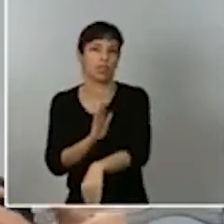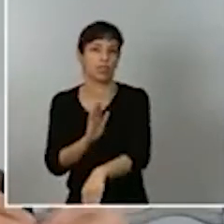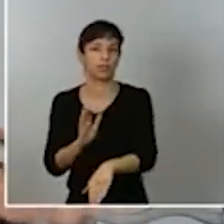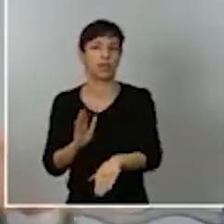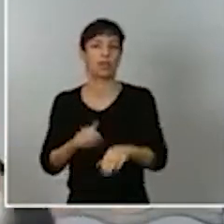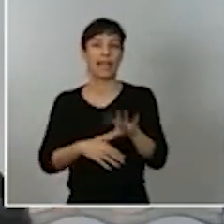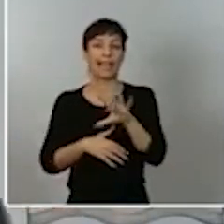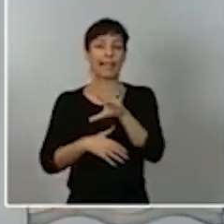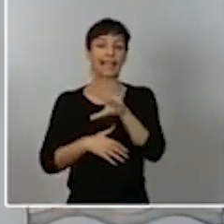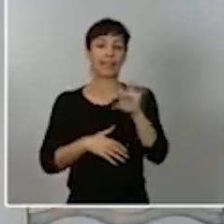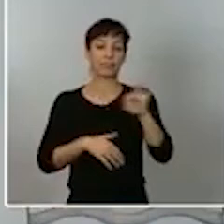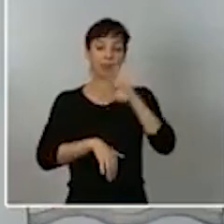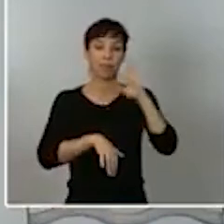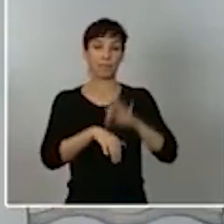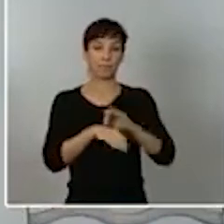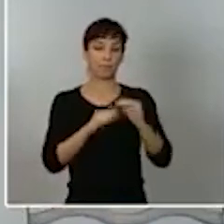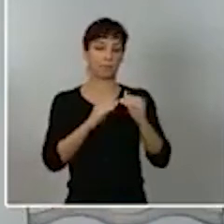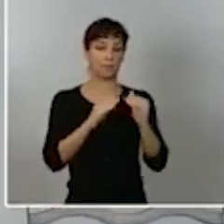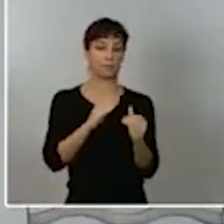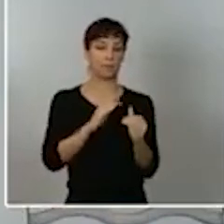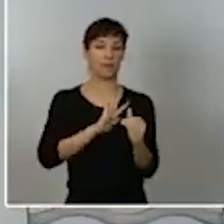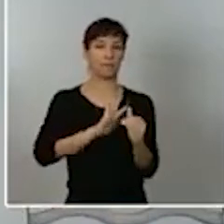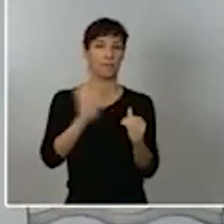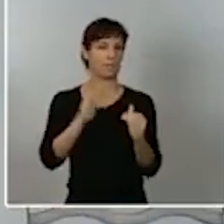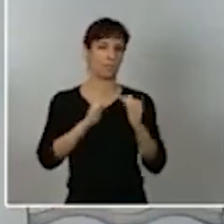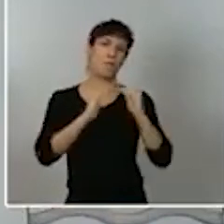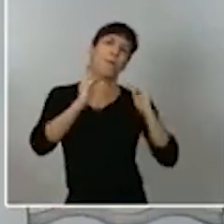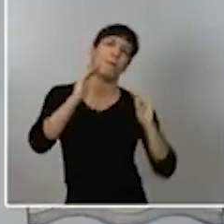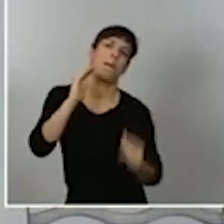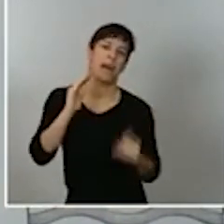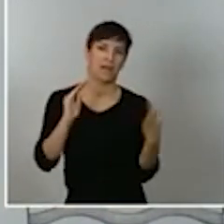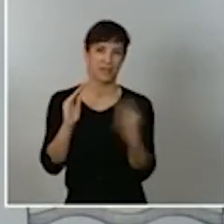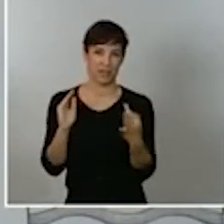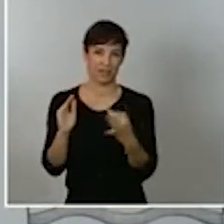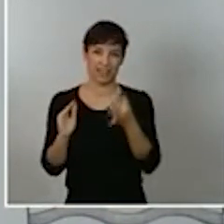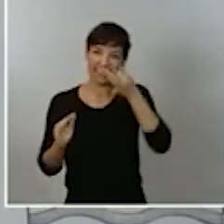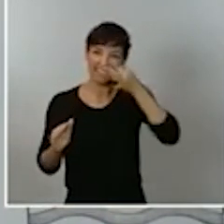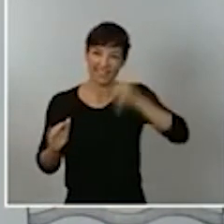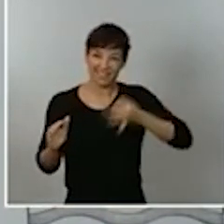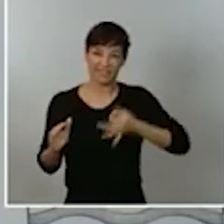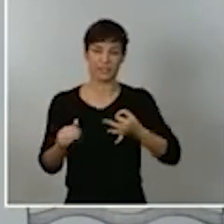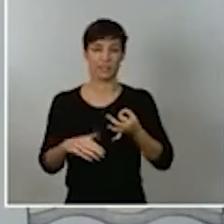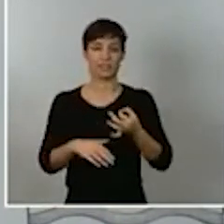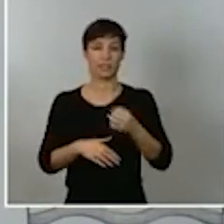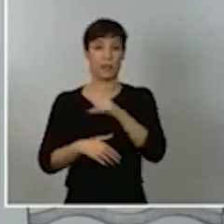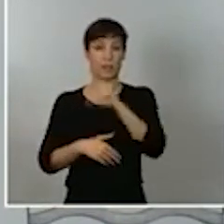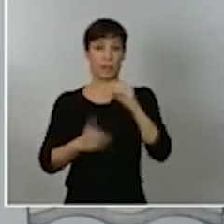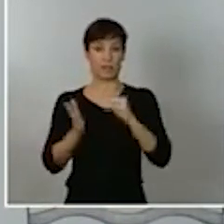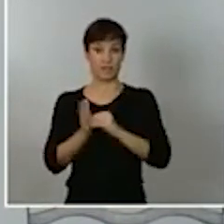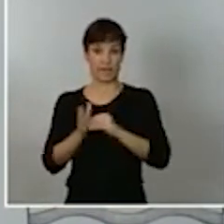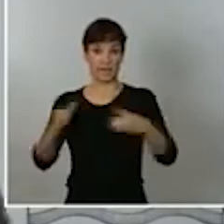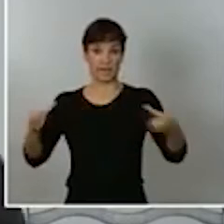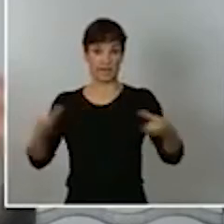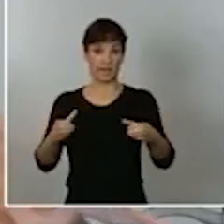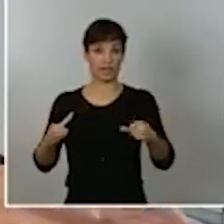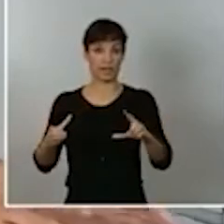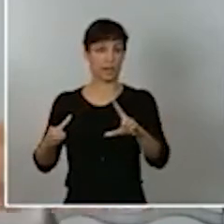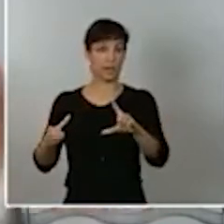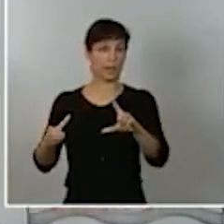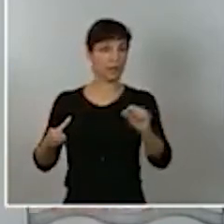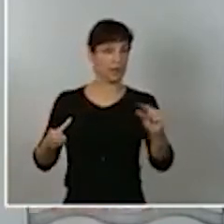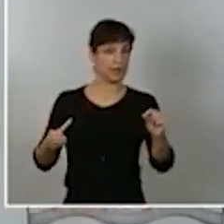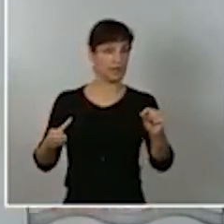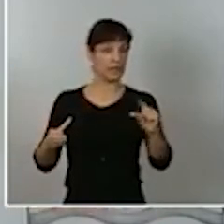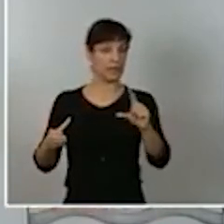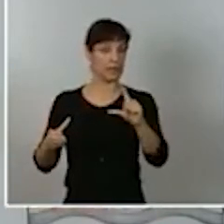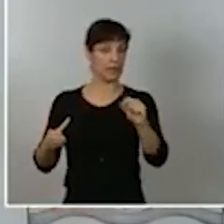bajar mucho más de umbral idealmente en torno a 100 150 casos de incidencia acumulada por 14 días idealmente hay que llegar